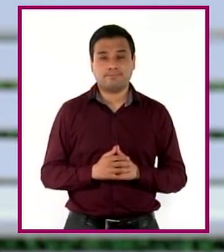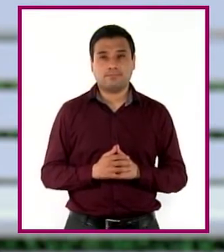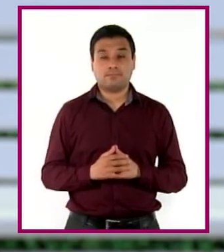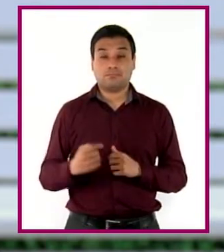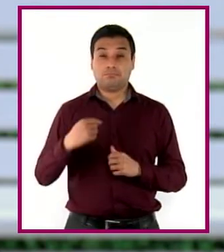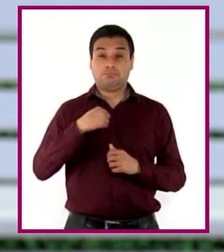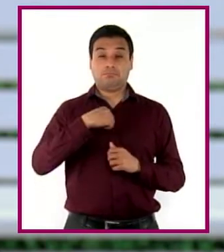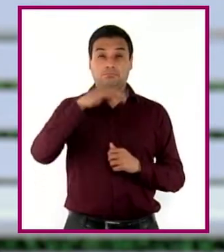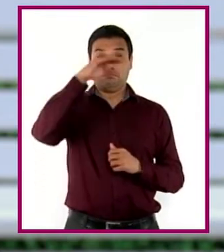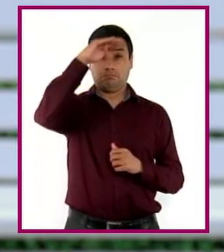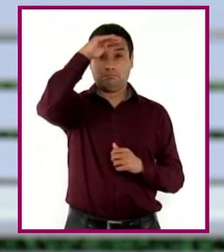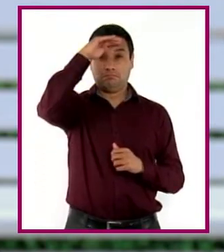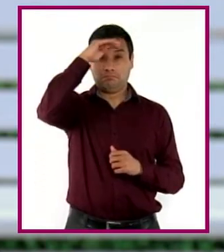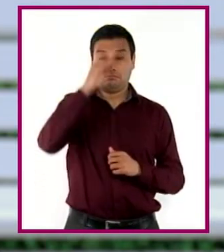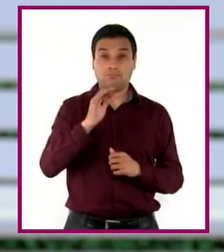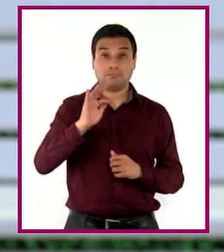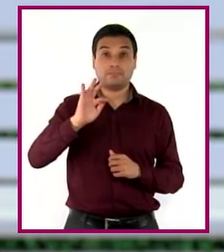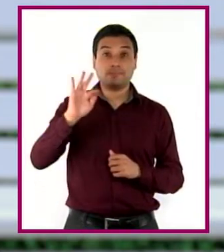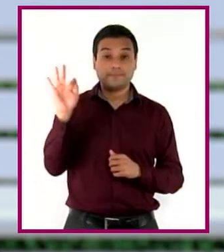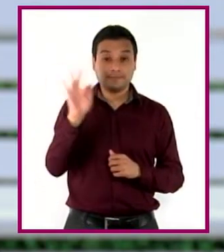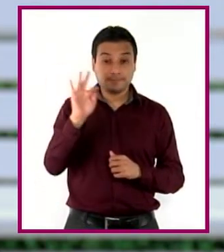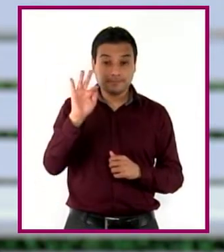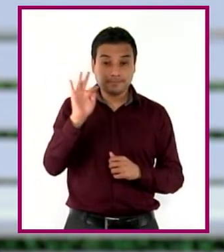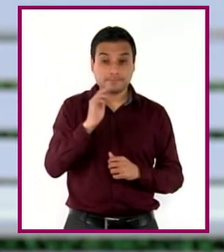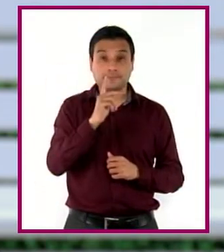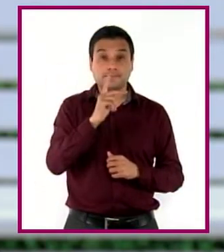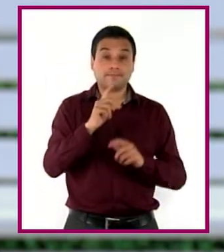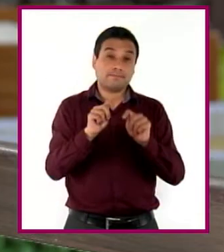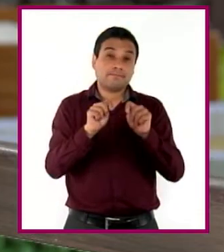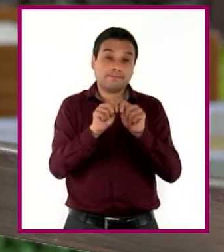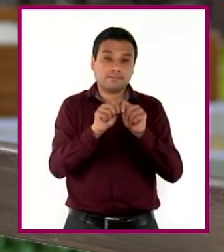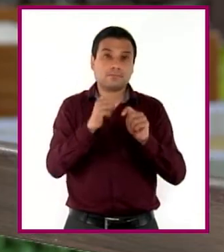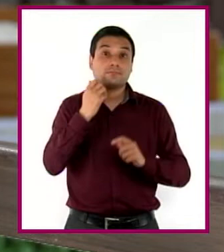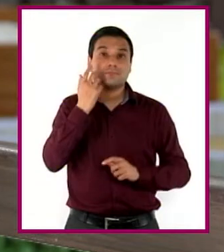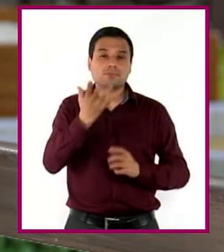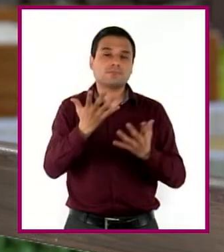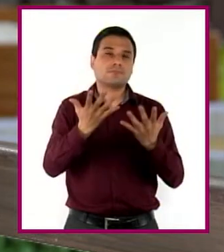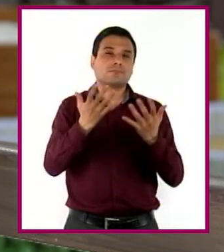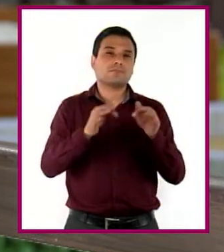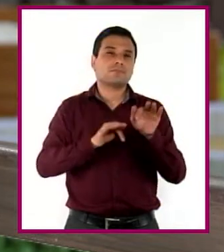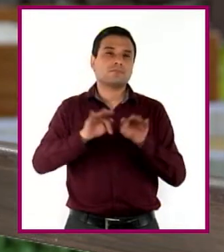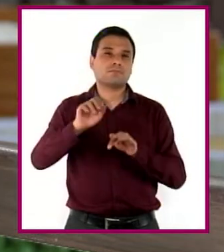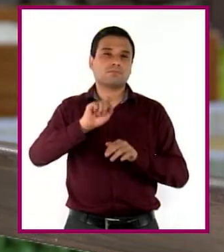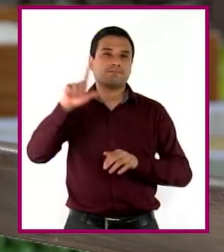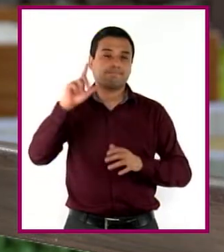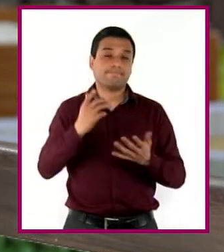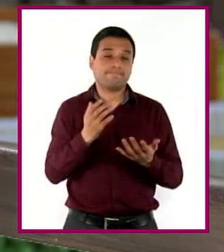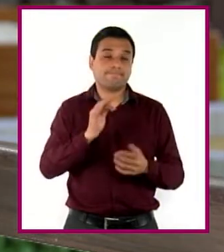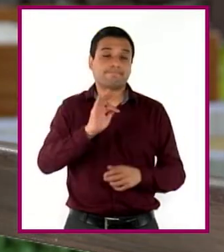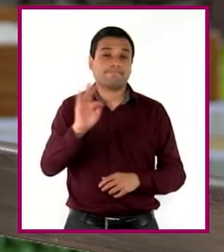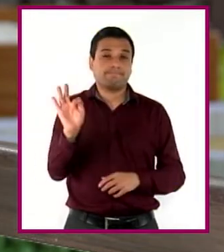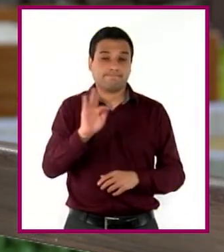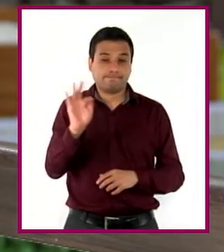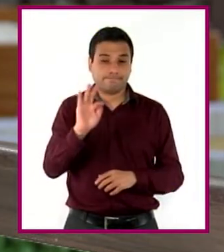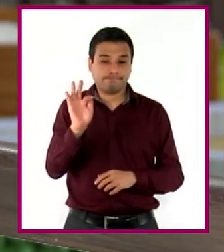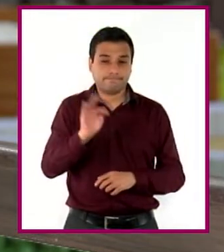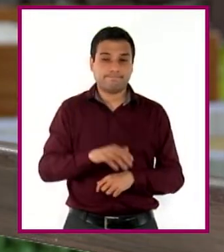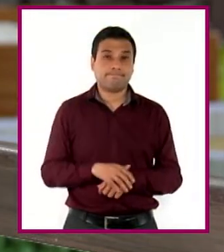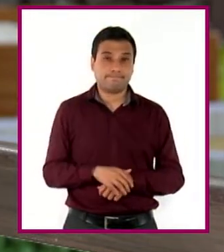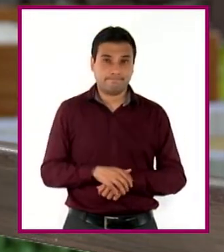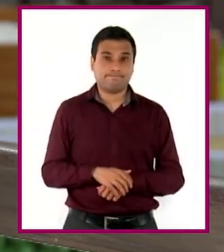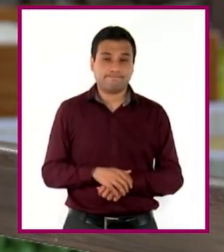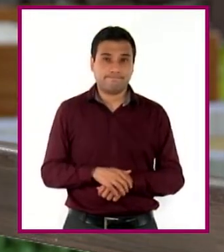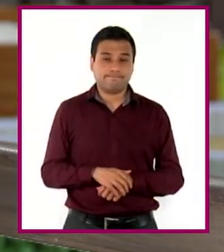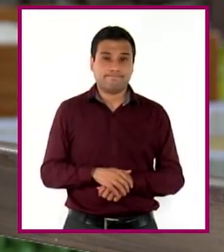Supongo que tiene que ver con lo que esperaba conseguir cuando saliera de la universidad. Sí, tiene sentido. Sobre todo